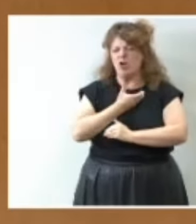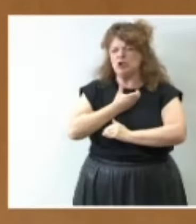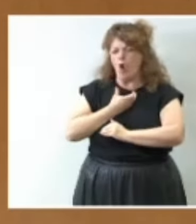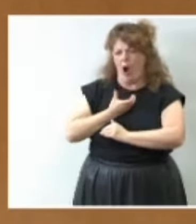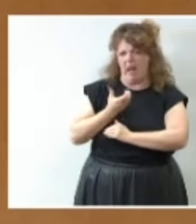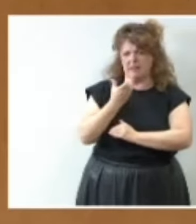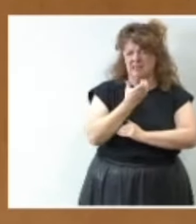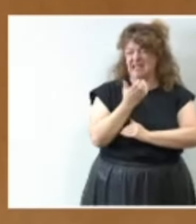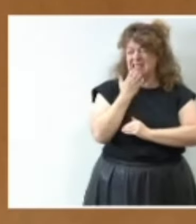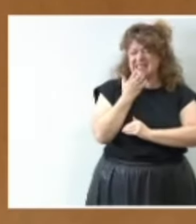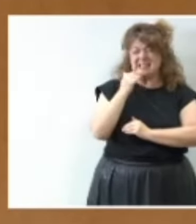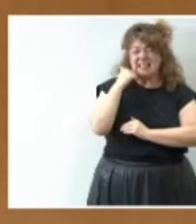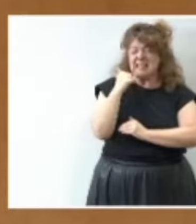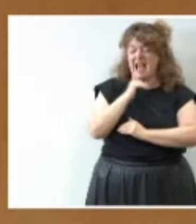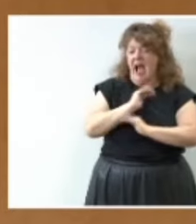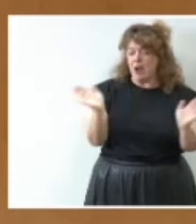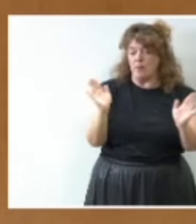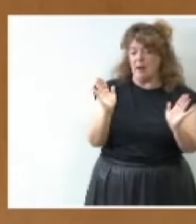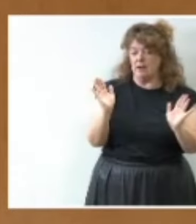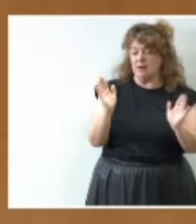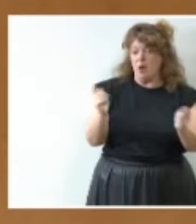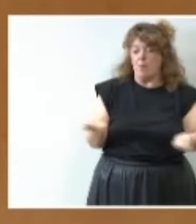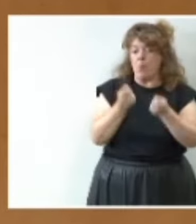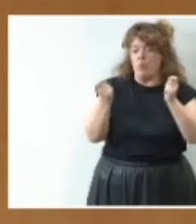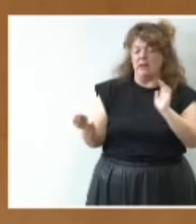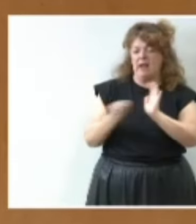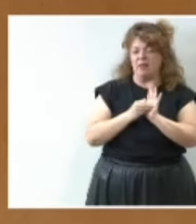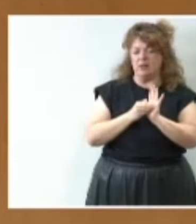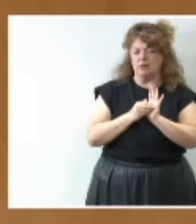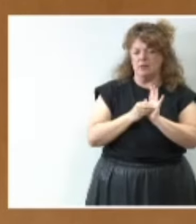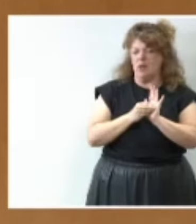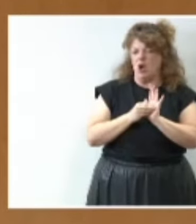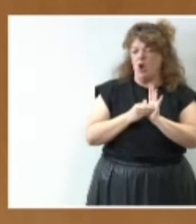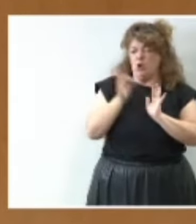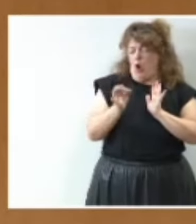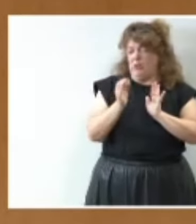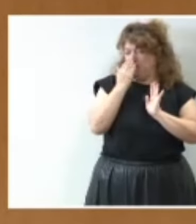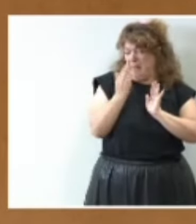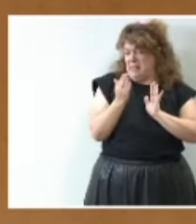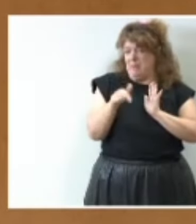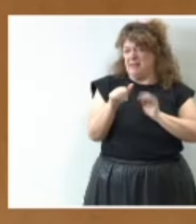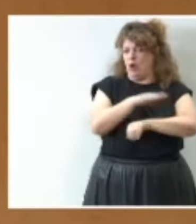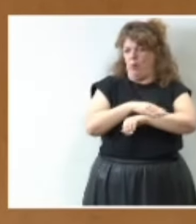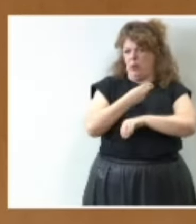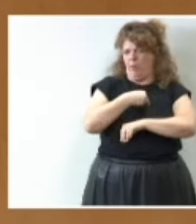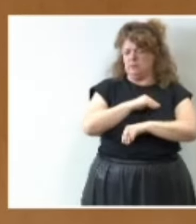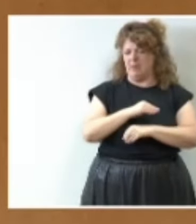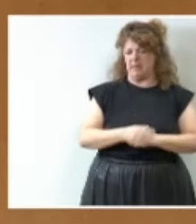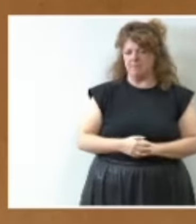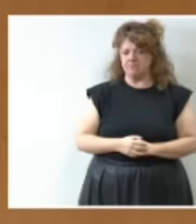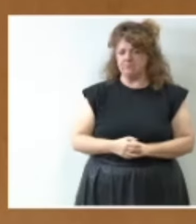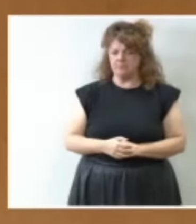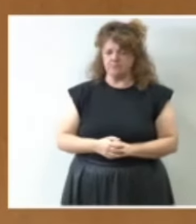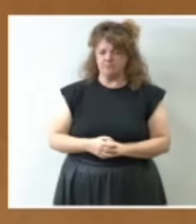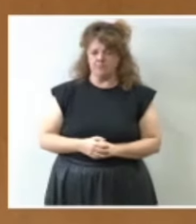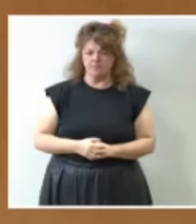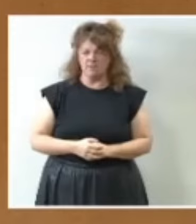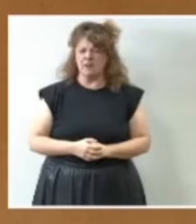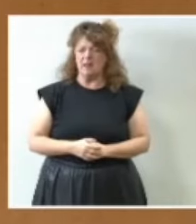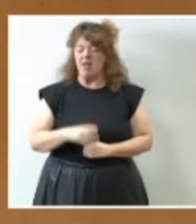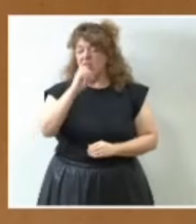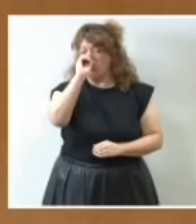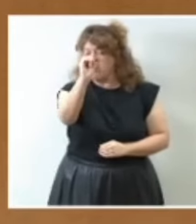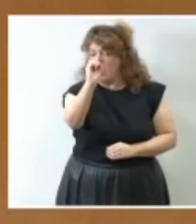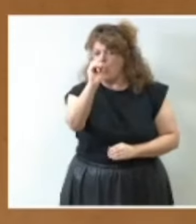si alguien sale mal parado de la publicación de los datos no es precisamente el gobierno de España además mire cero victimismo